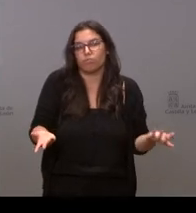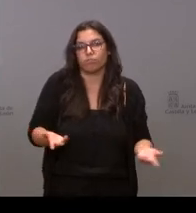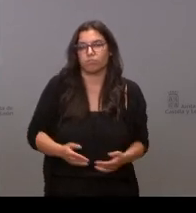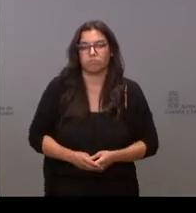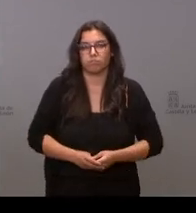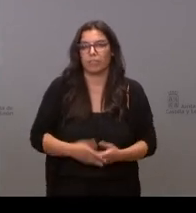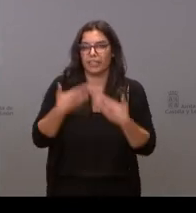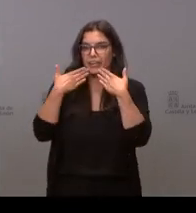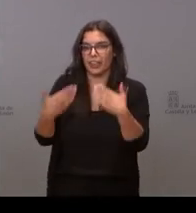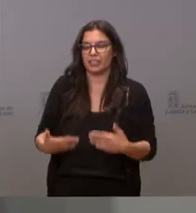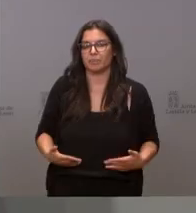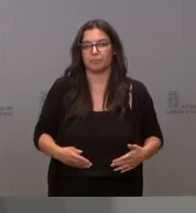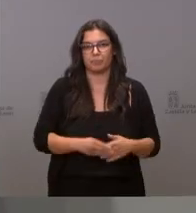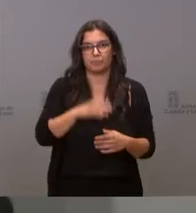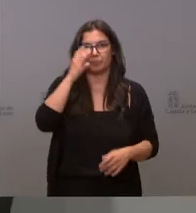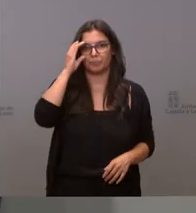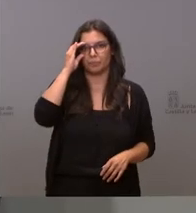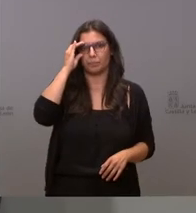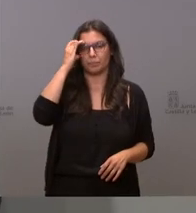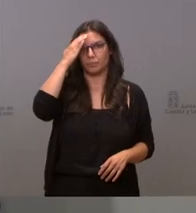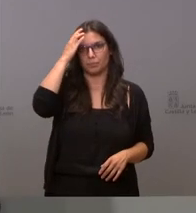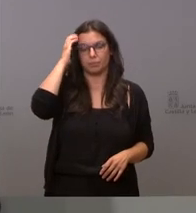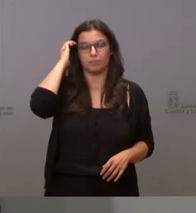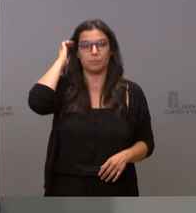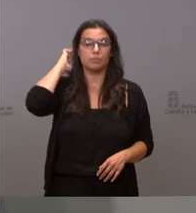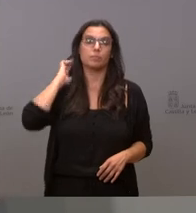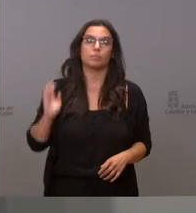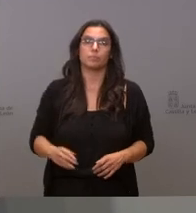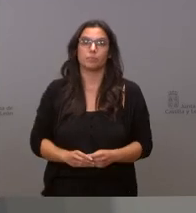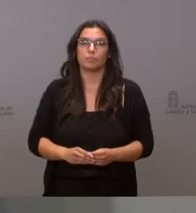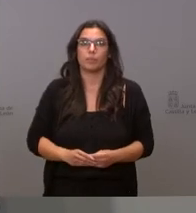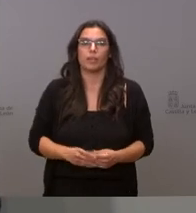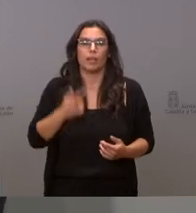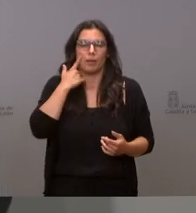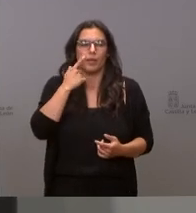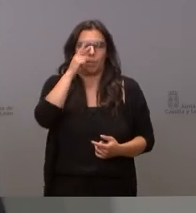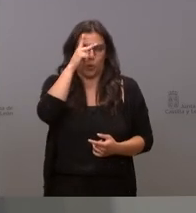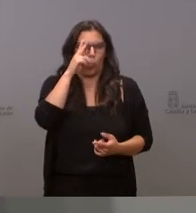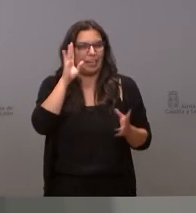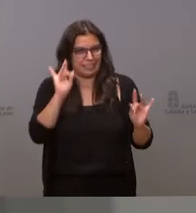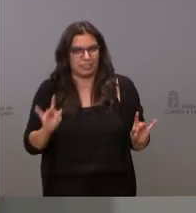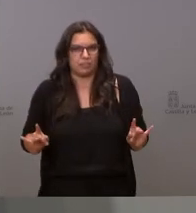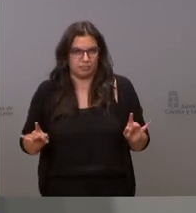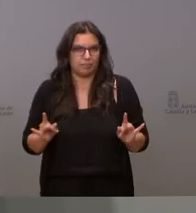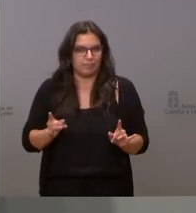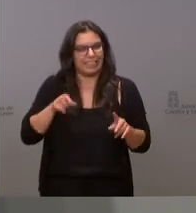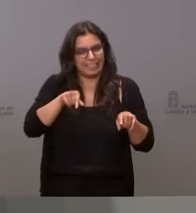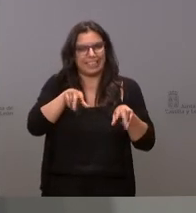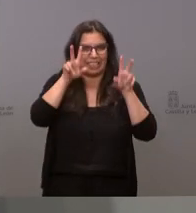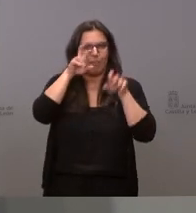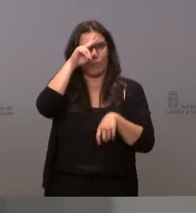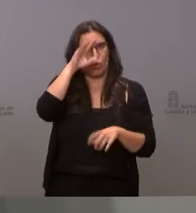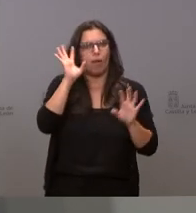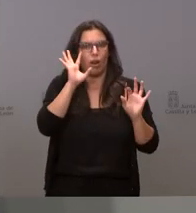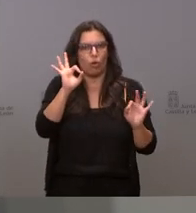muchas gracias bien es preocupante nosotros estamos preocupados por el asunto naturalmente lo que